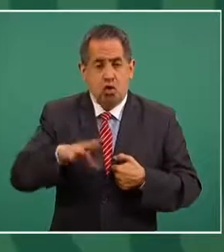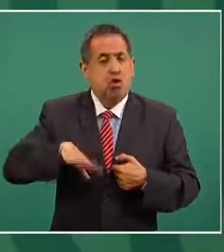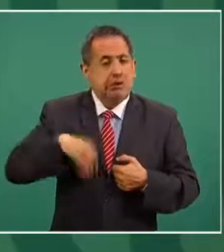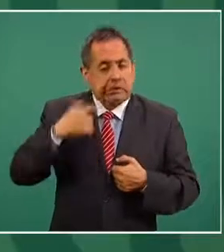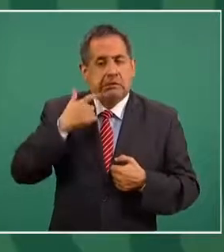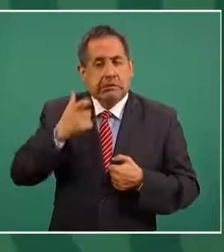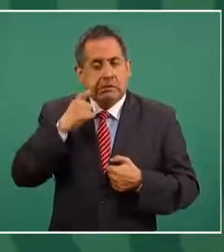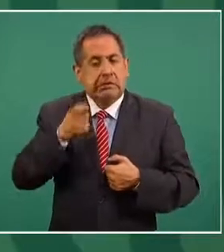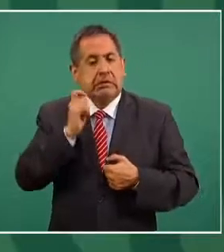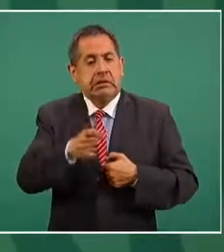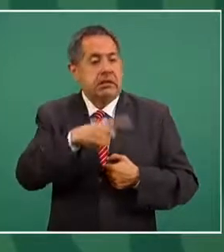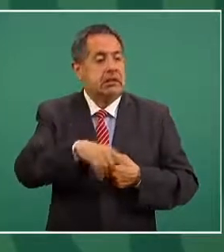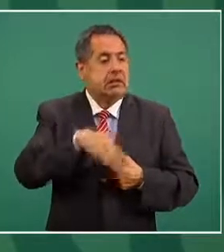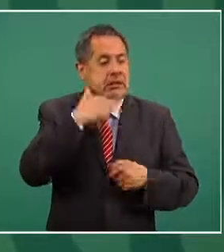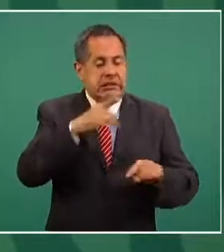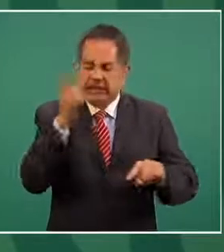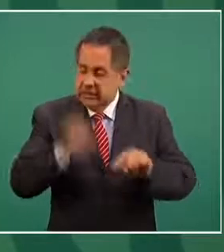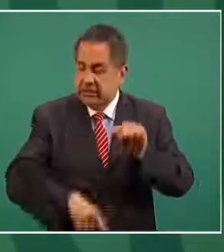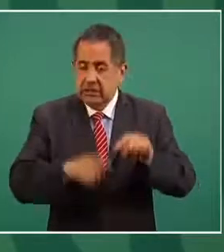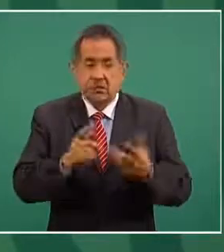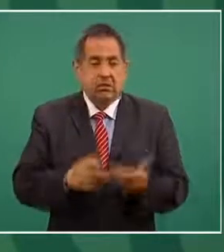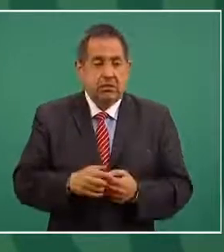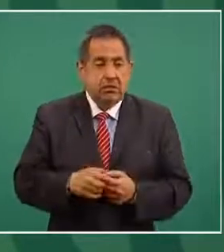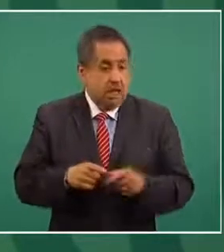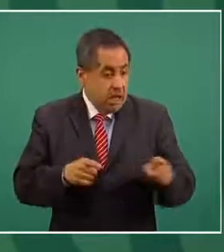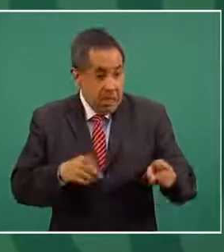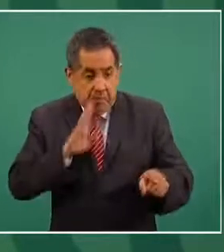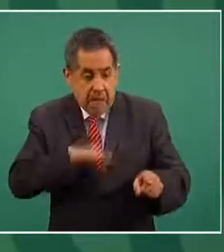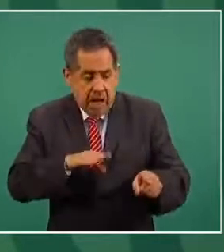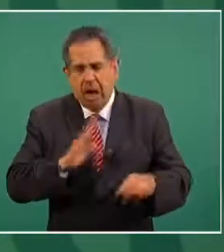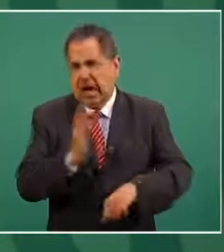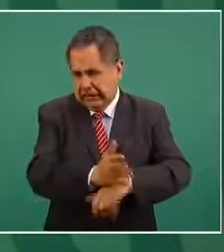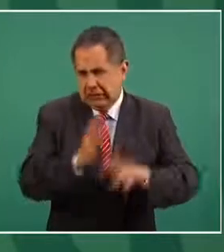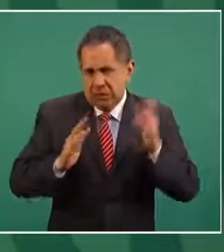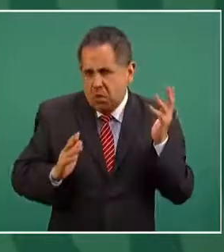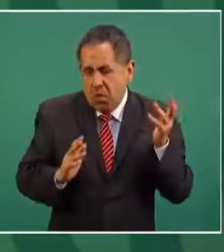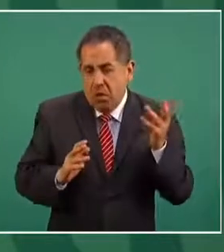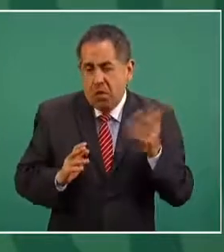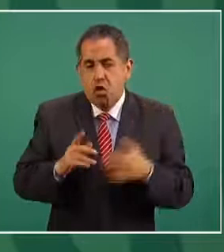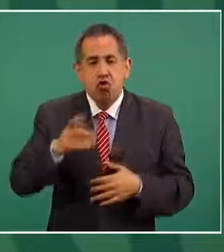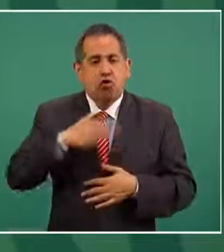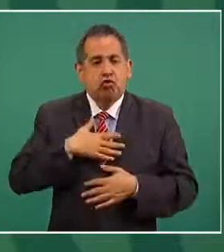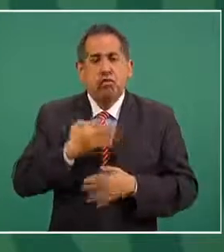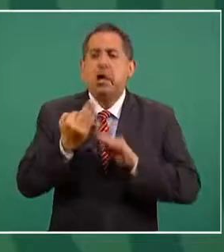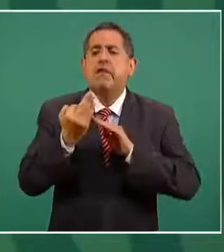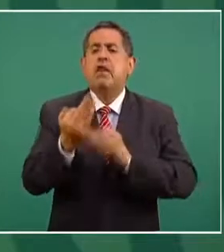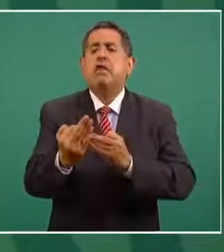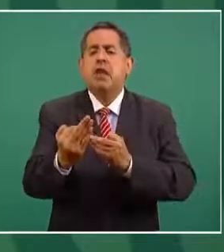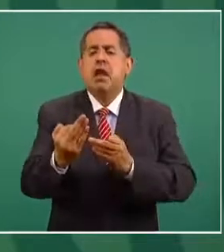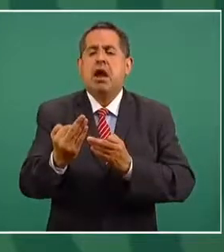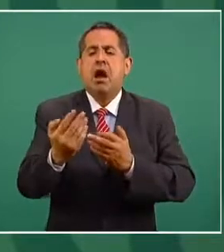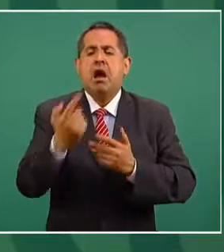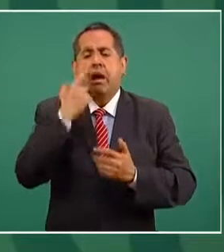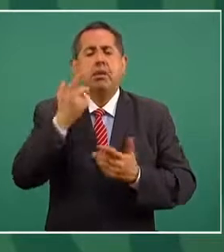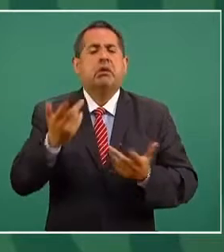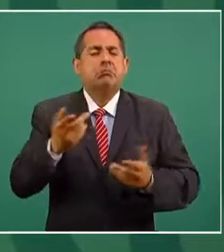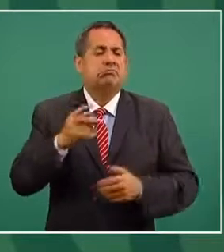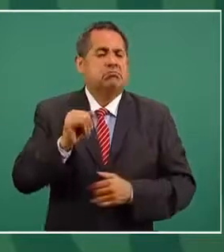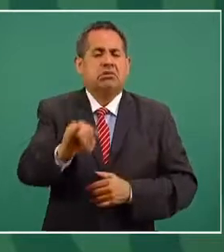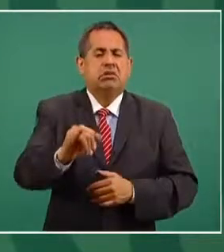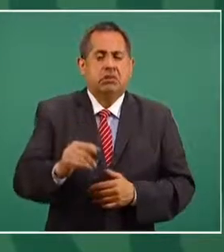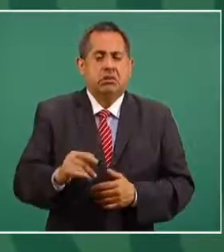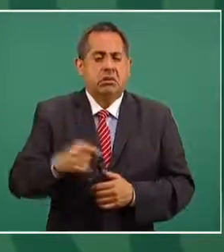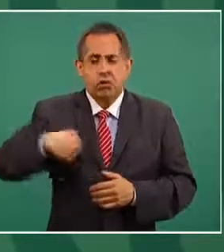en contra de la impunidad nosotros damos la cara nosotros